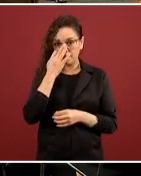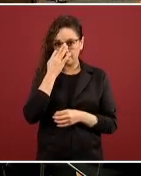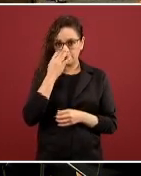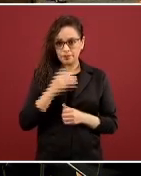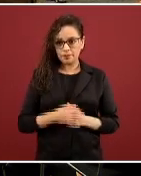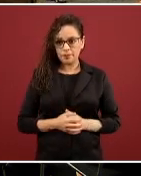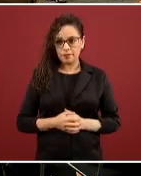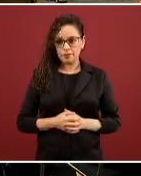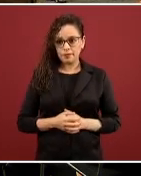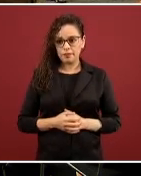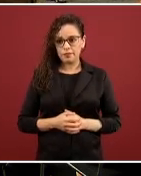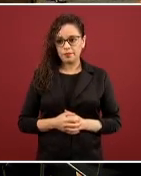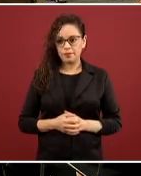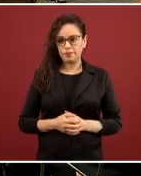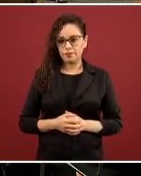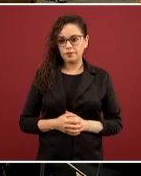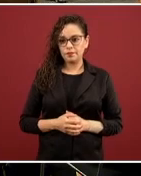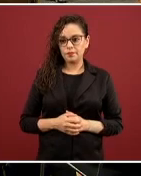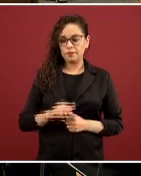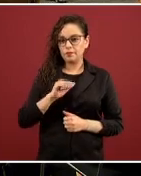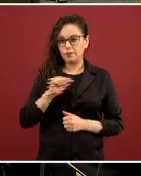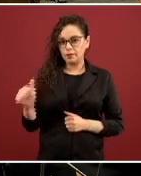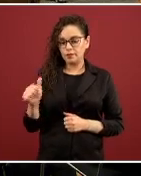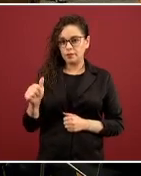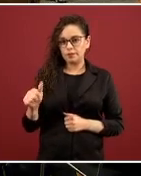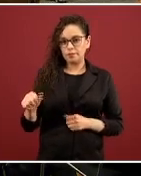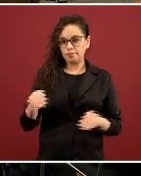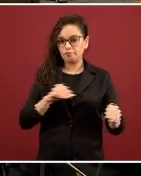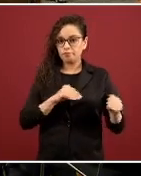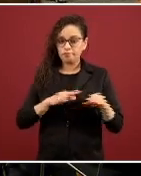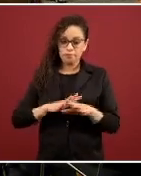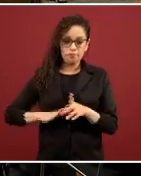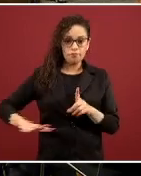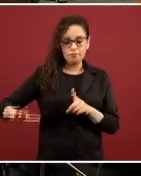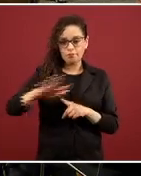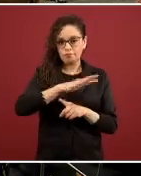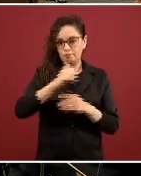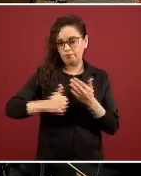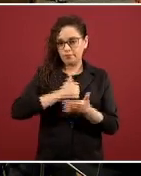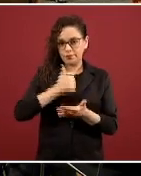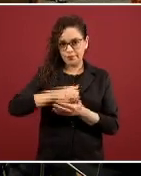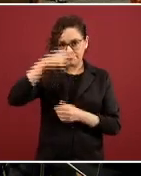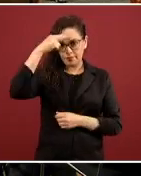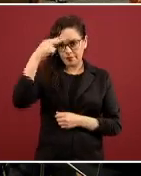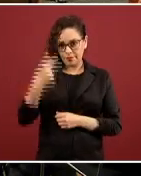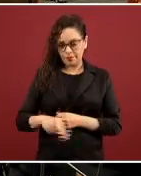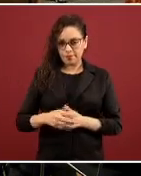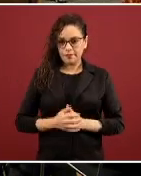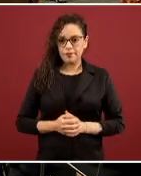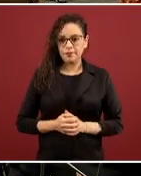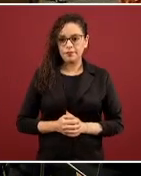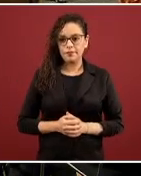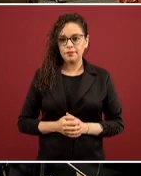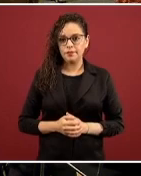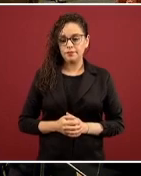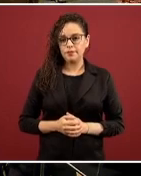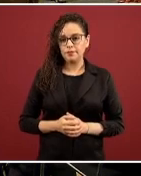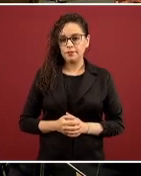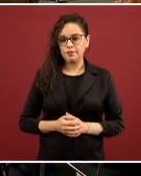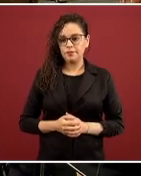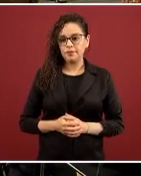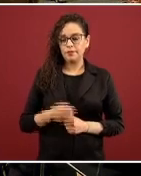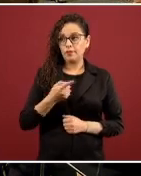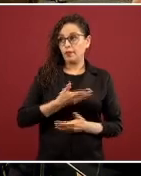la movilidad de Ciudad de México. Quisiera, si nos pueden poner, eso es parte de los elementos de